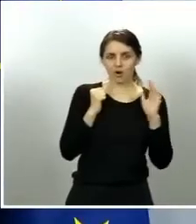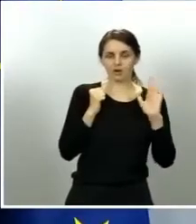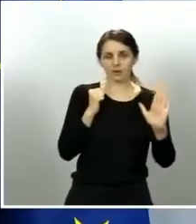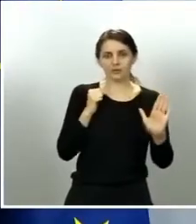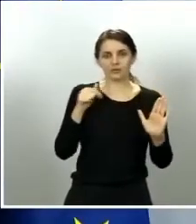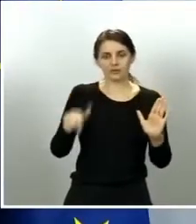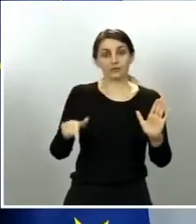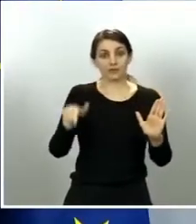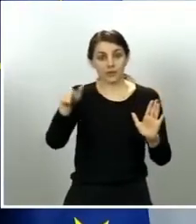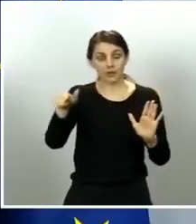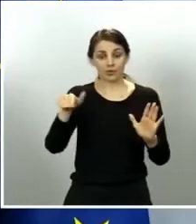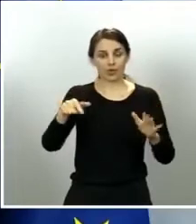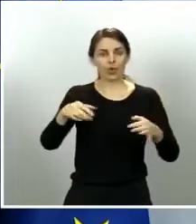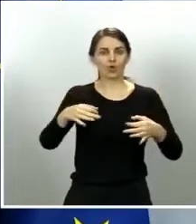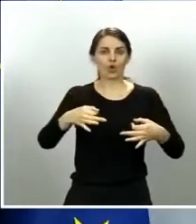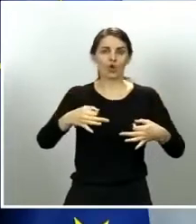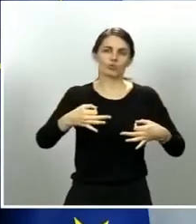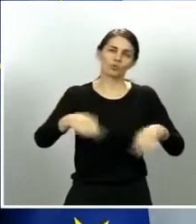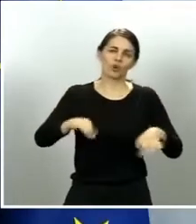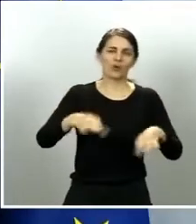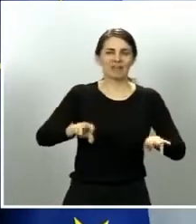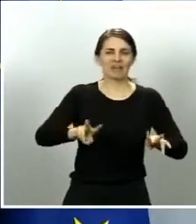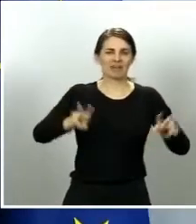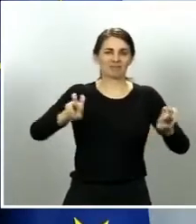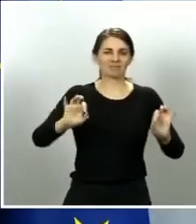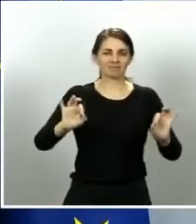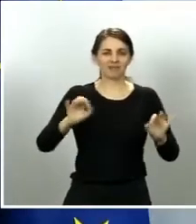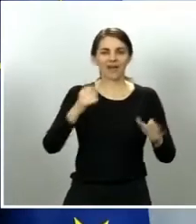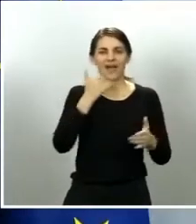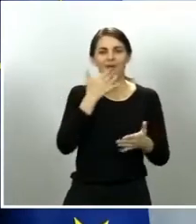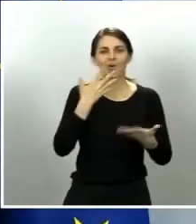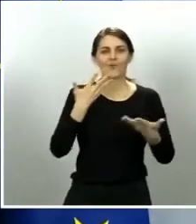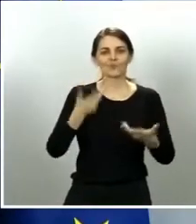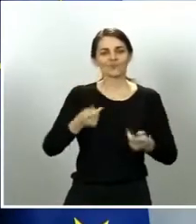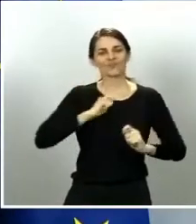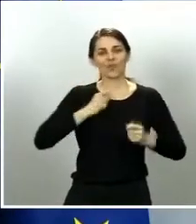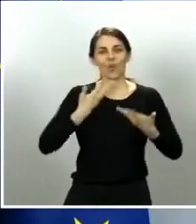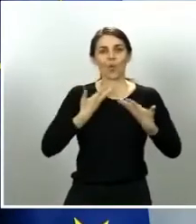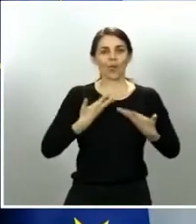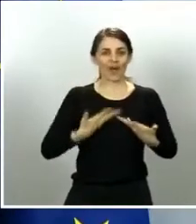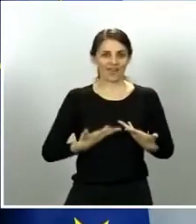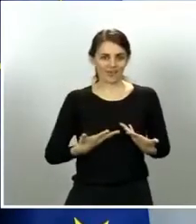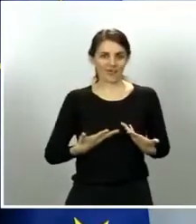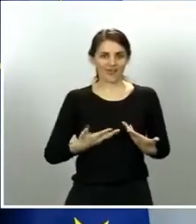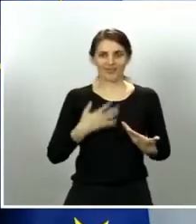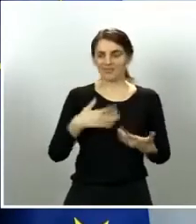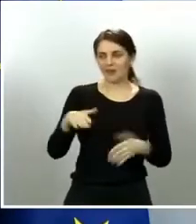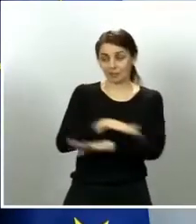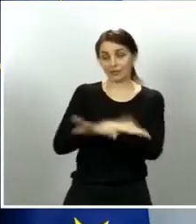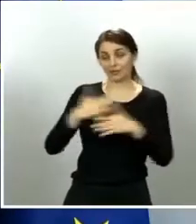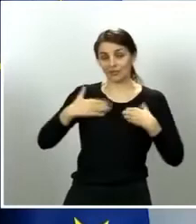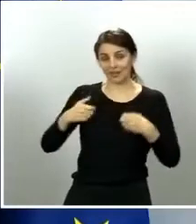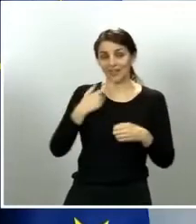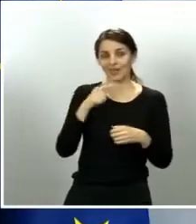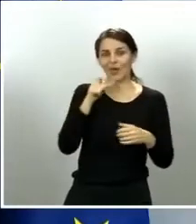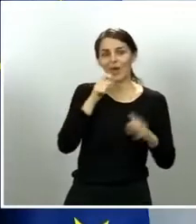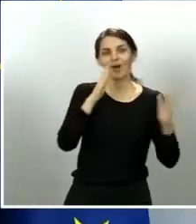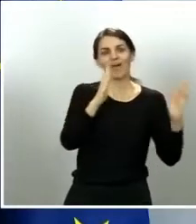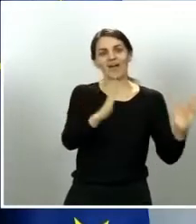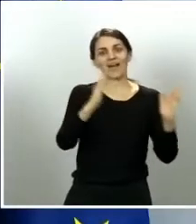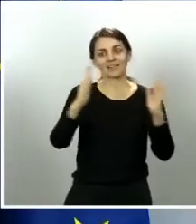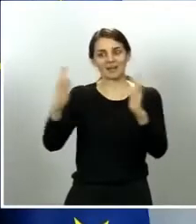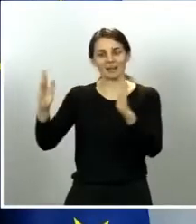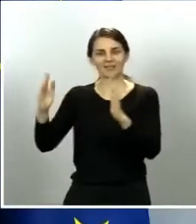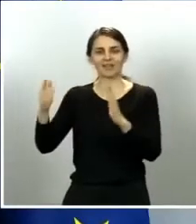alivio, un alivio que, como también ha dicho el ministro de Sanidad, se irá desarrollando en distintas posibilidades y vertientes durante los próximos